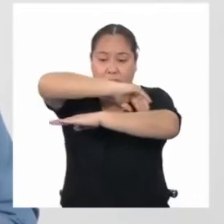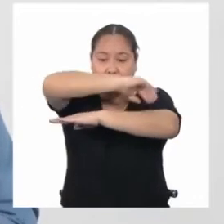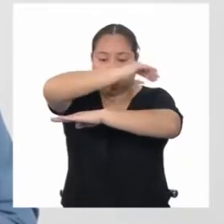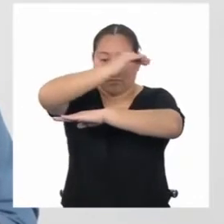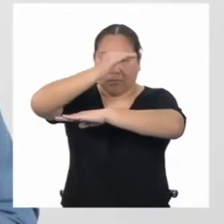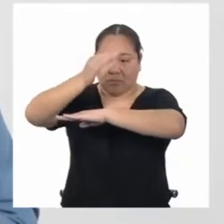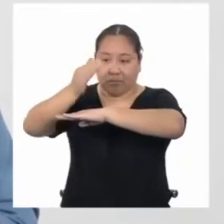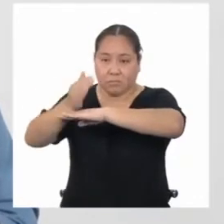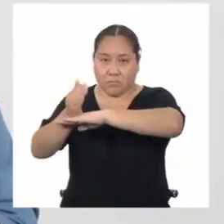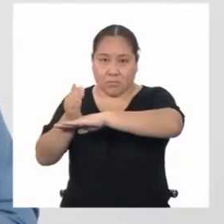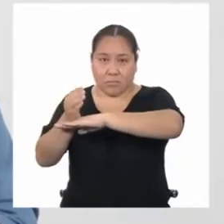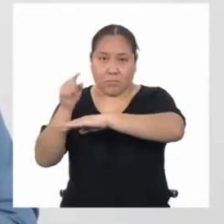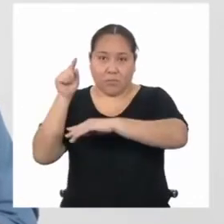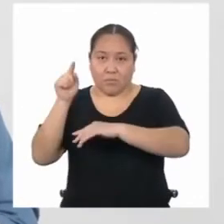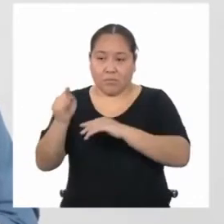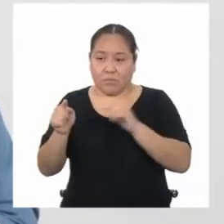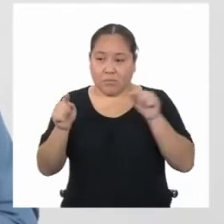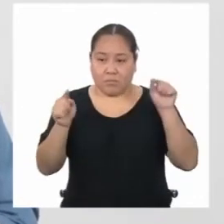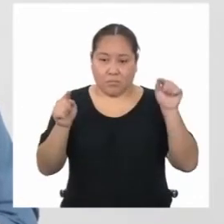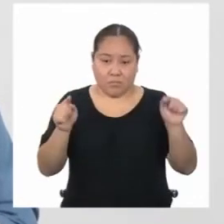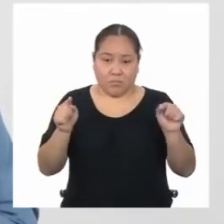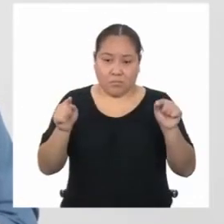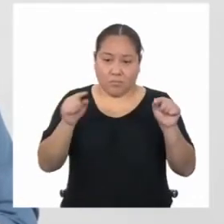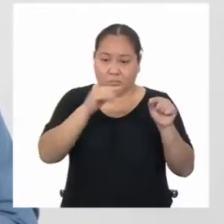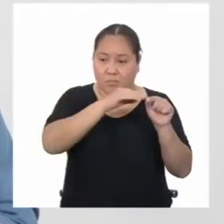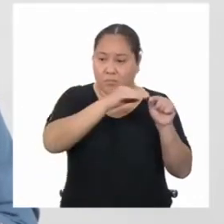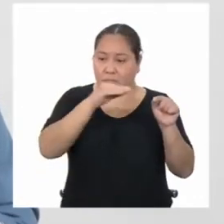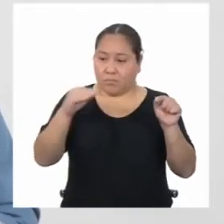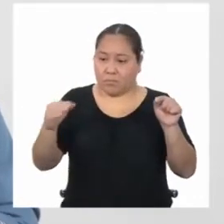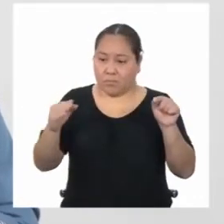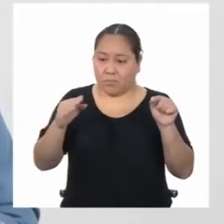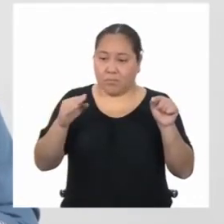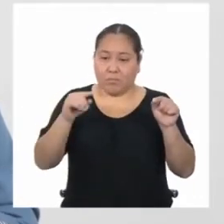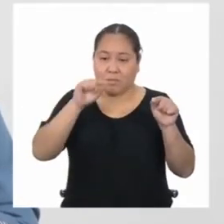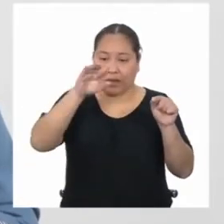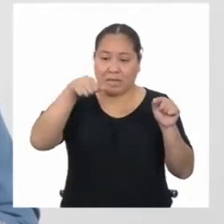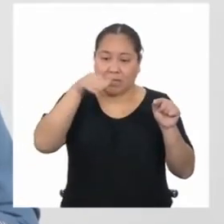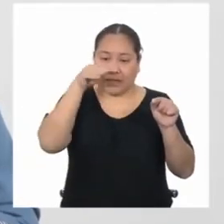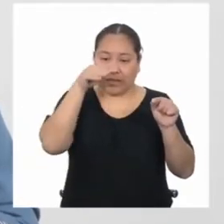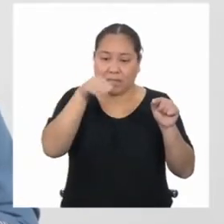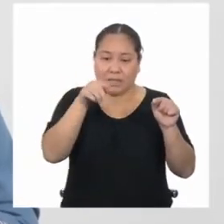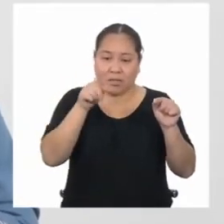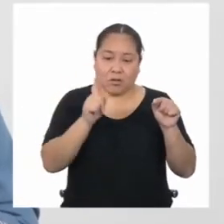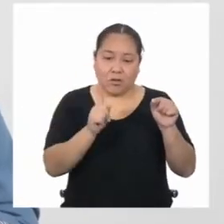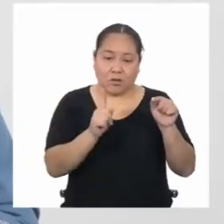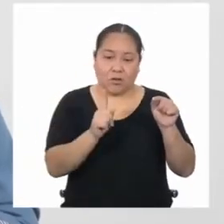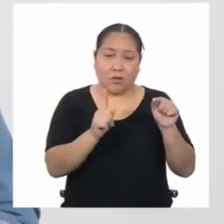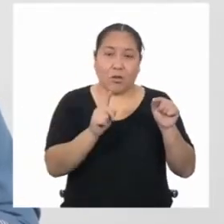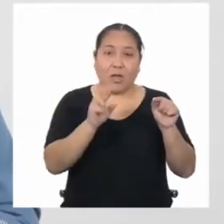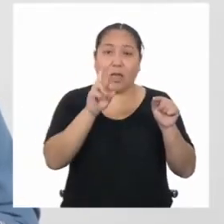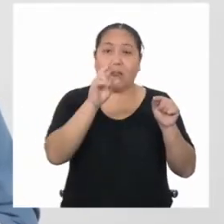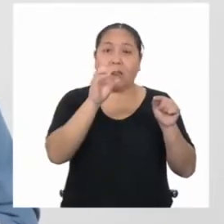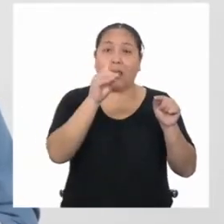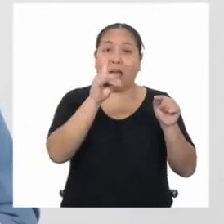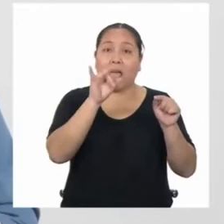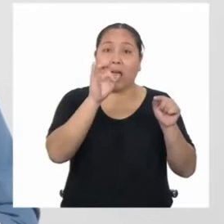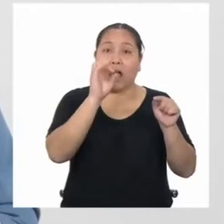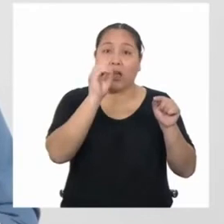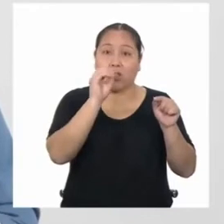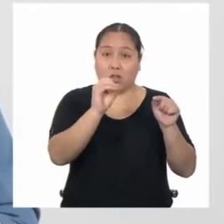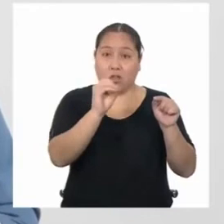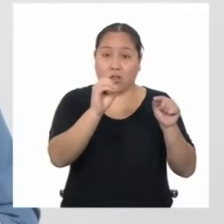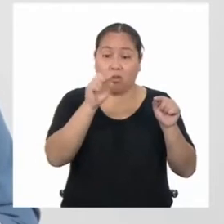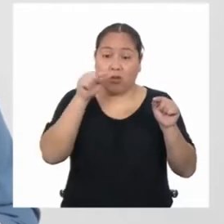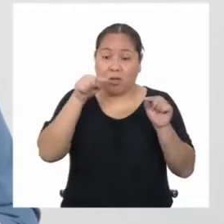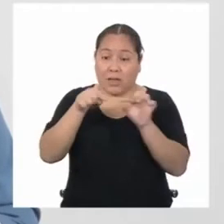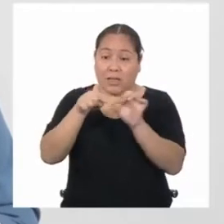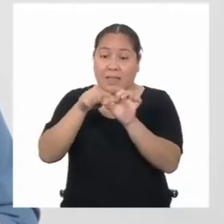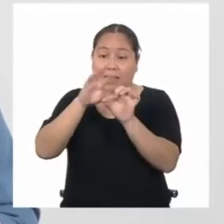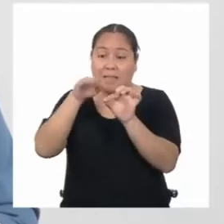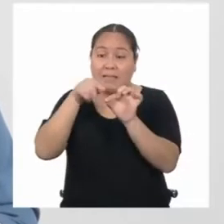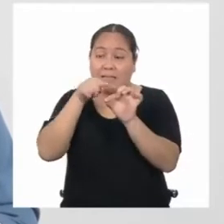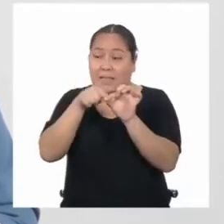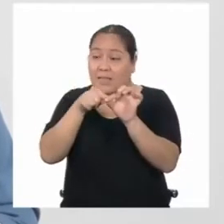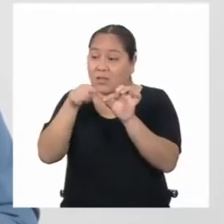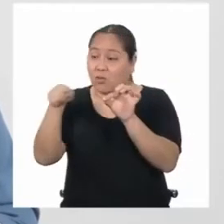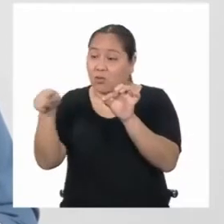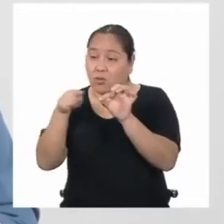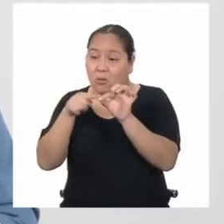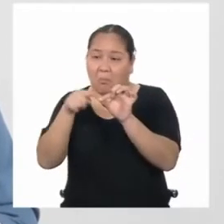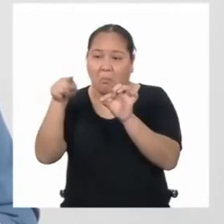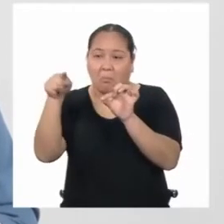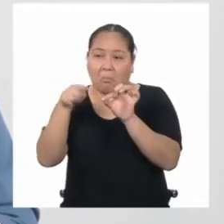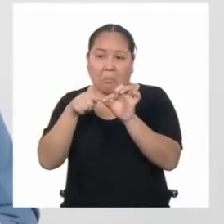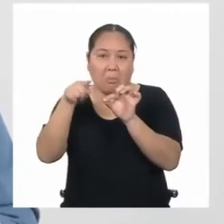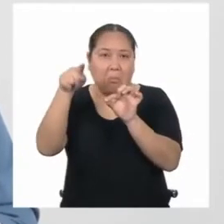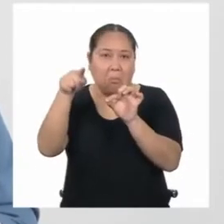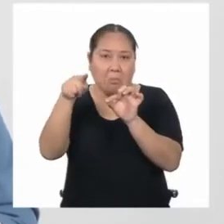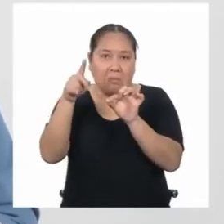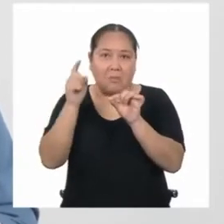para conectar dos puntos opuestos, y el radio también es un segmento de recta que parte del centro hacia cualquier punto de